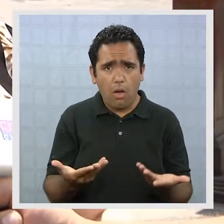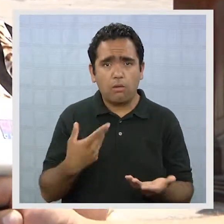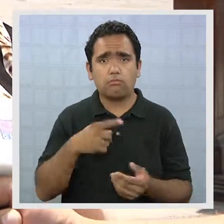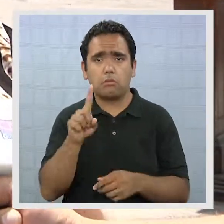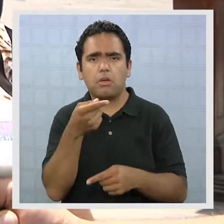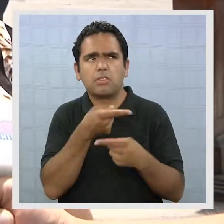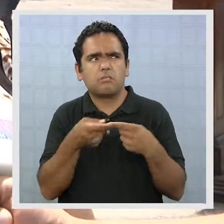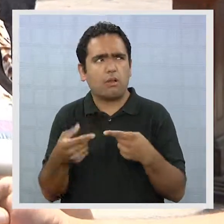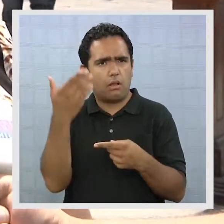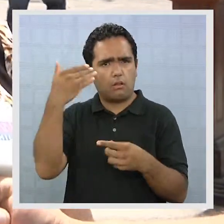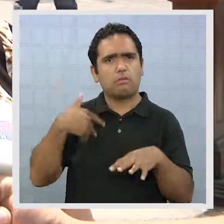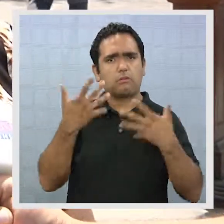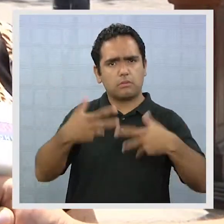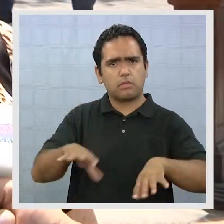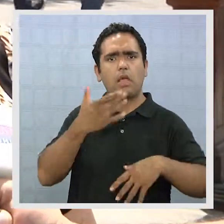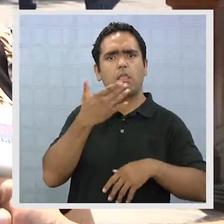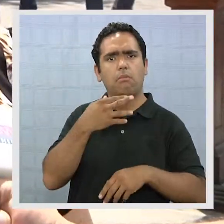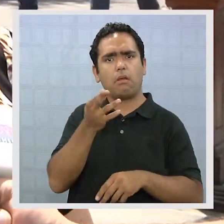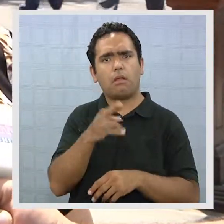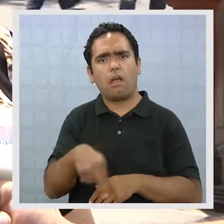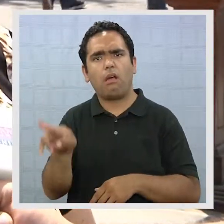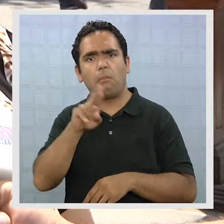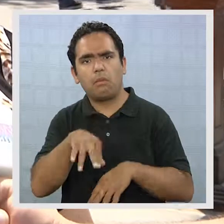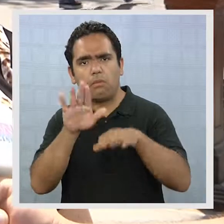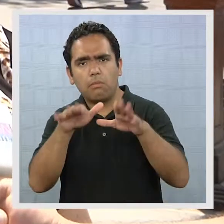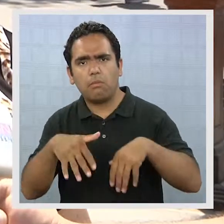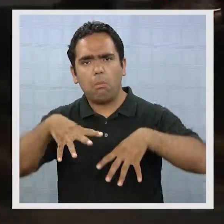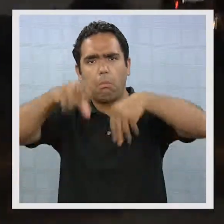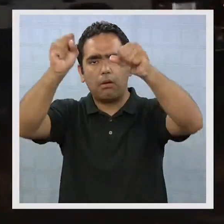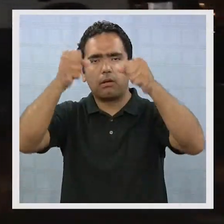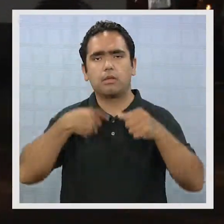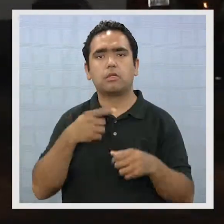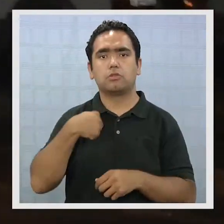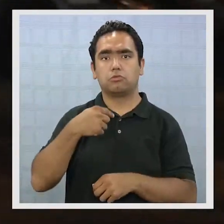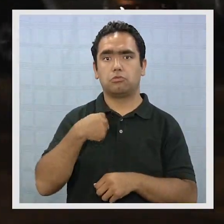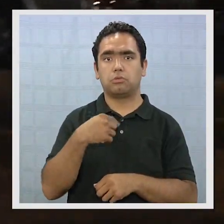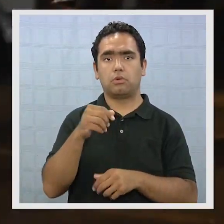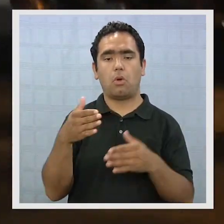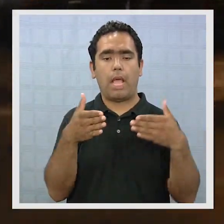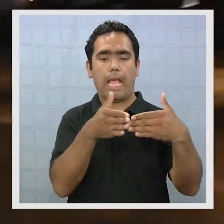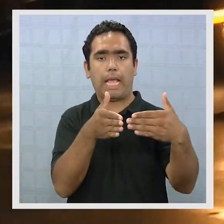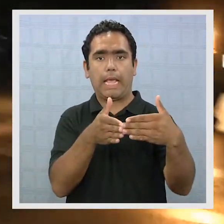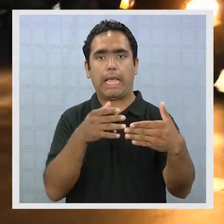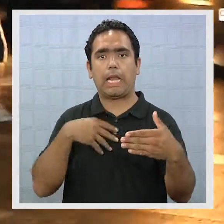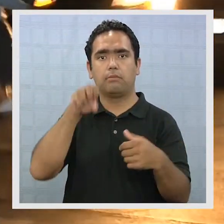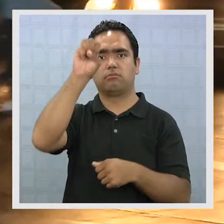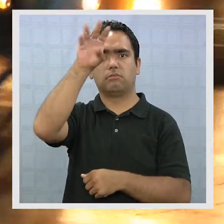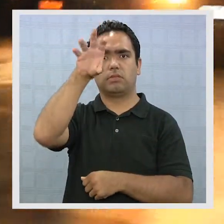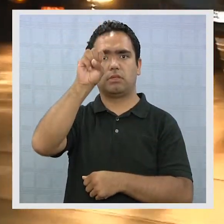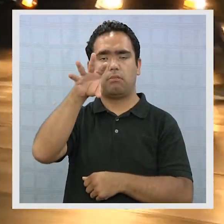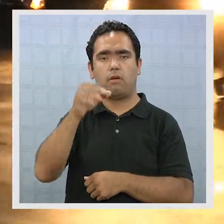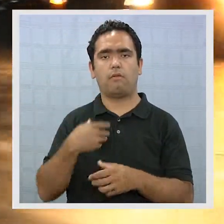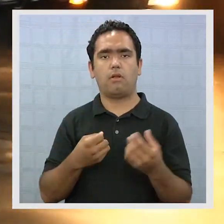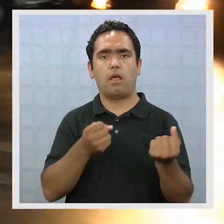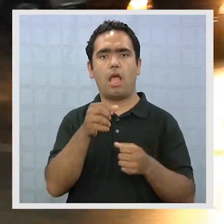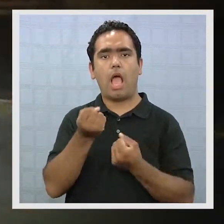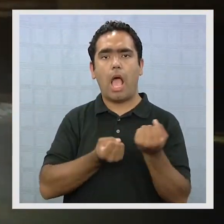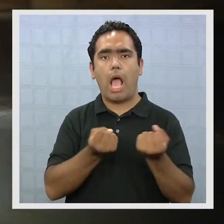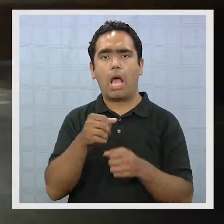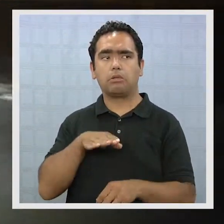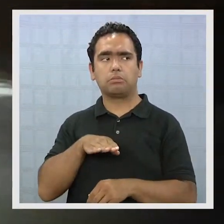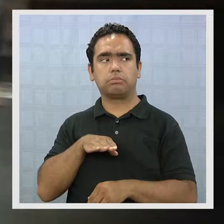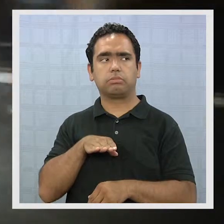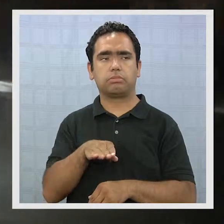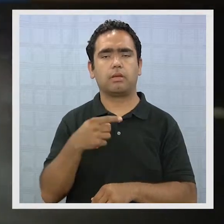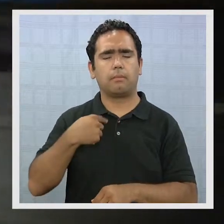fue el otro, que la semana anterior me parece que fue. Los semáforos, yo justo vivo en una esquina también, y los